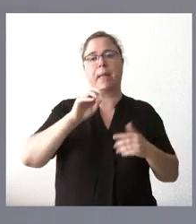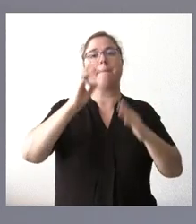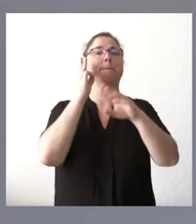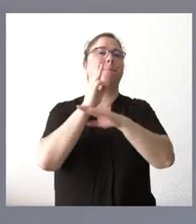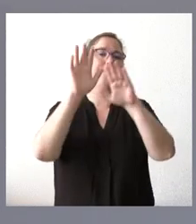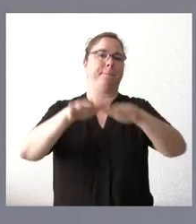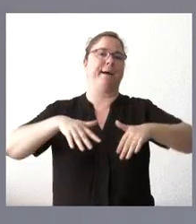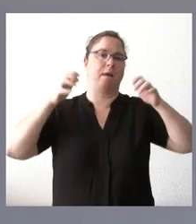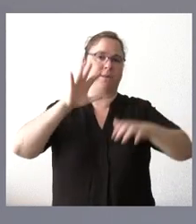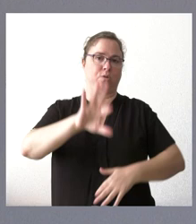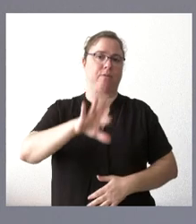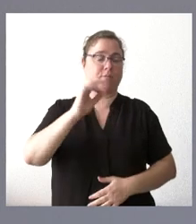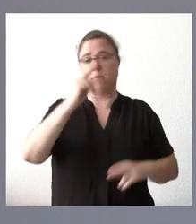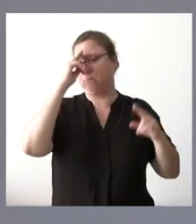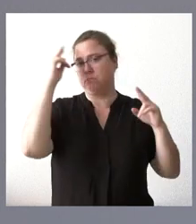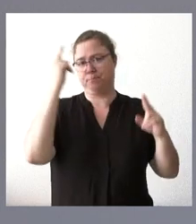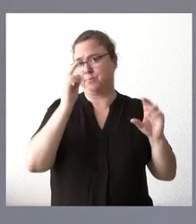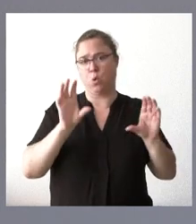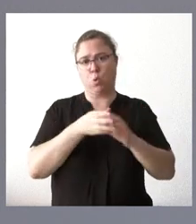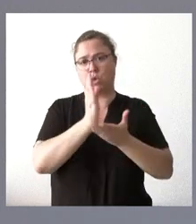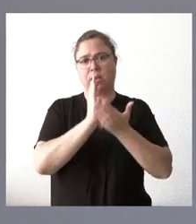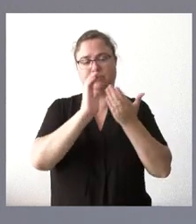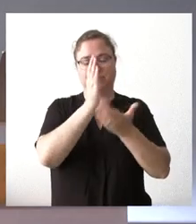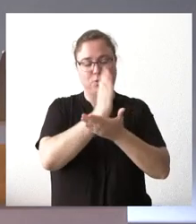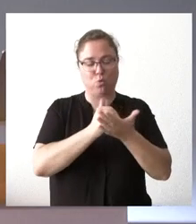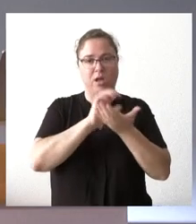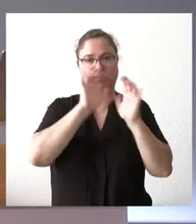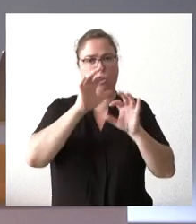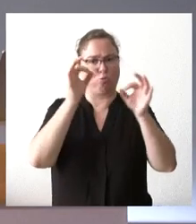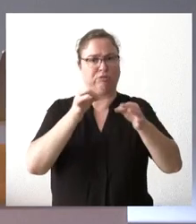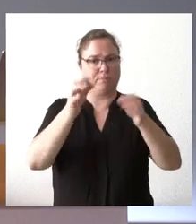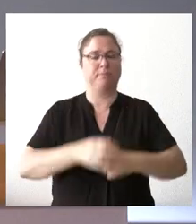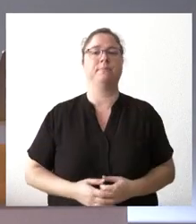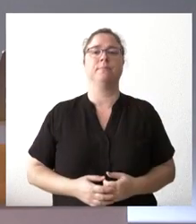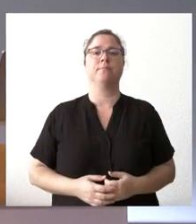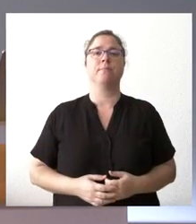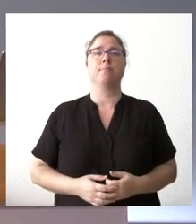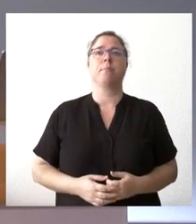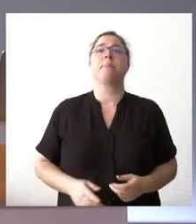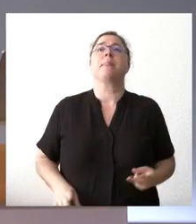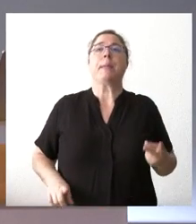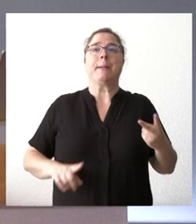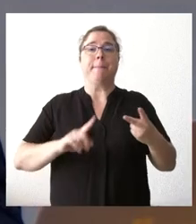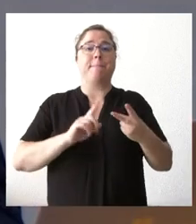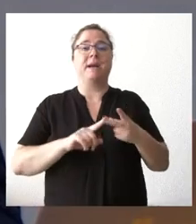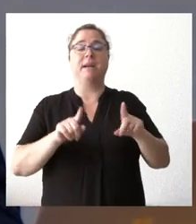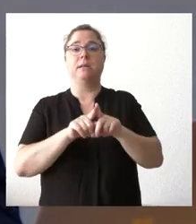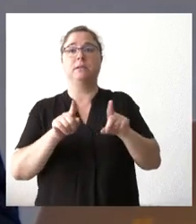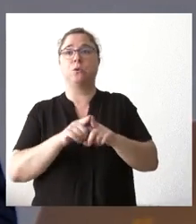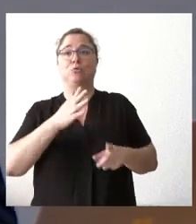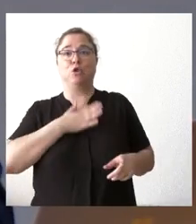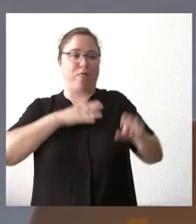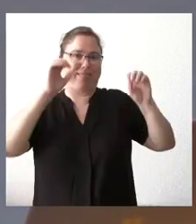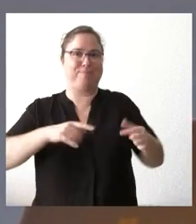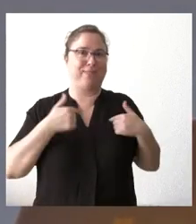autonómico y esa decisión será respetada por parte de la Junta de Castilla y León, como hemos hecho siempre. Bueno, respecto a la pregunta que me afecta a mí, como es obvio no he dimitido, porque estoy